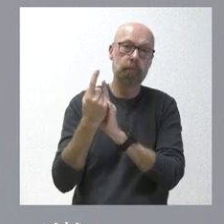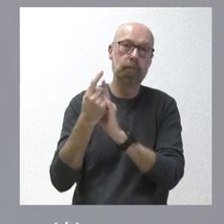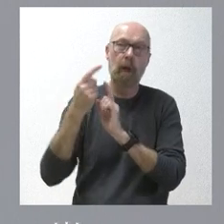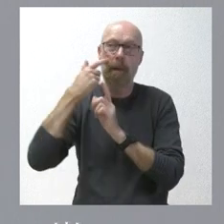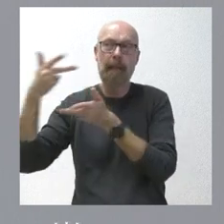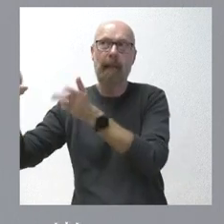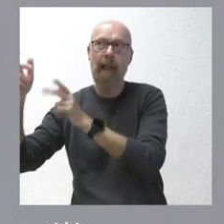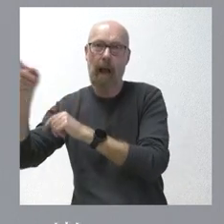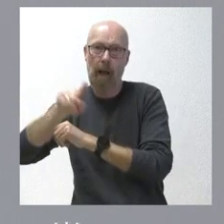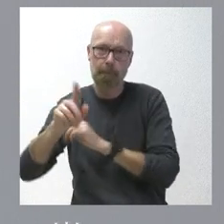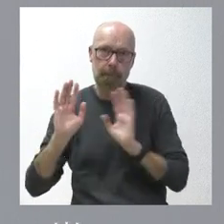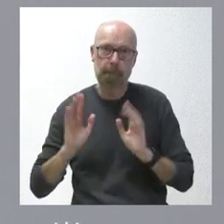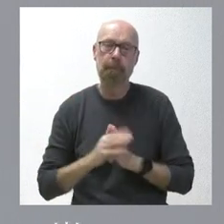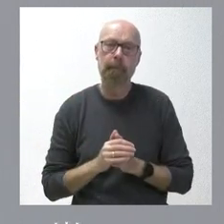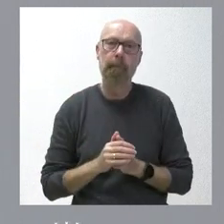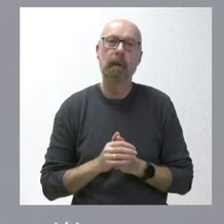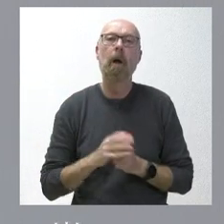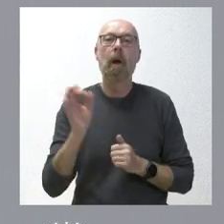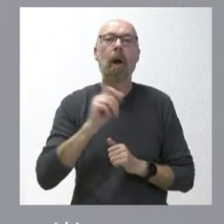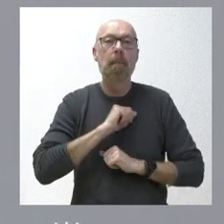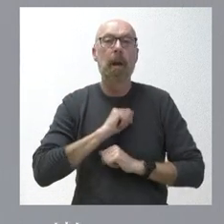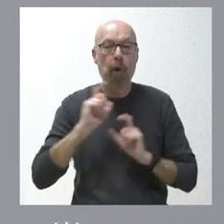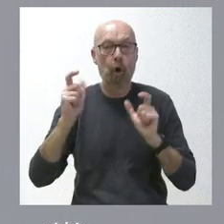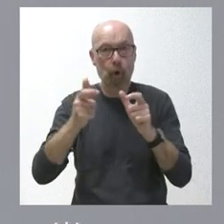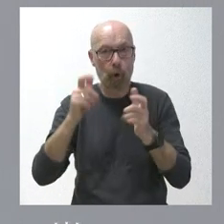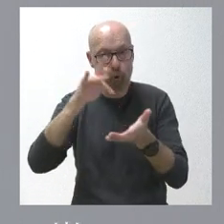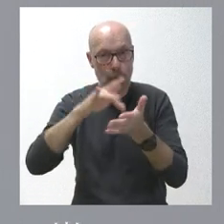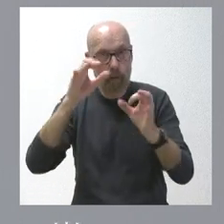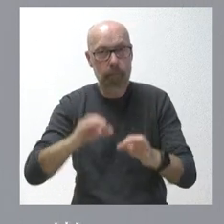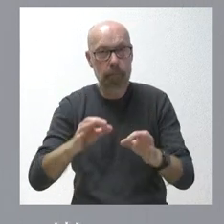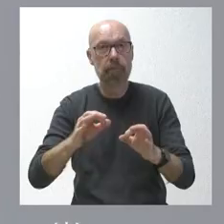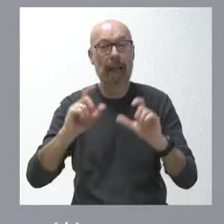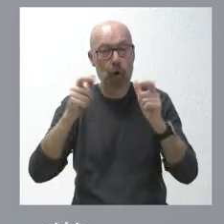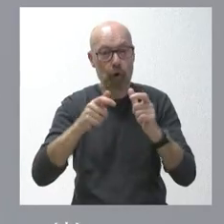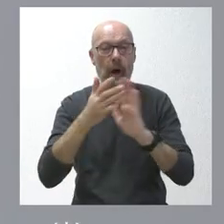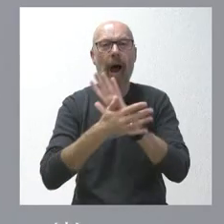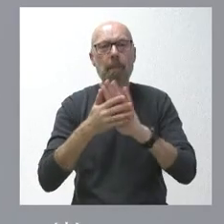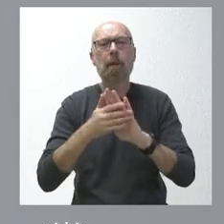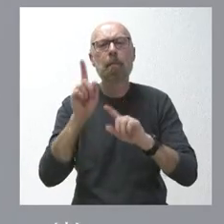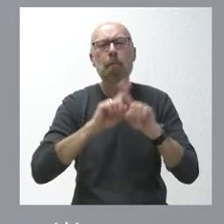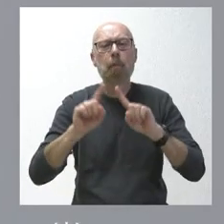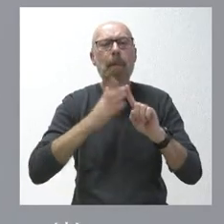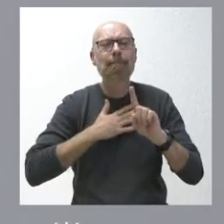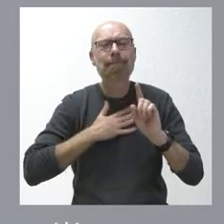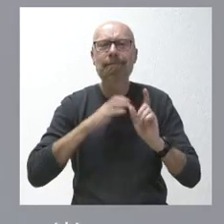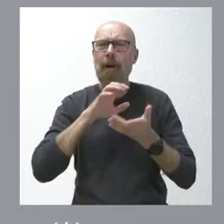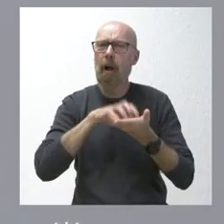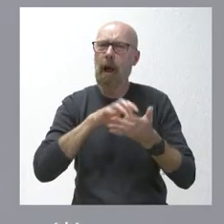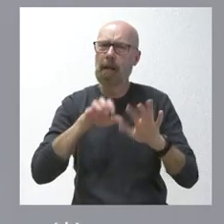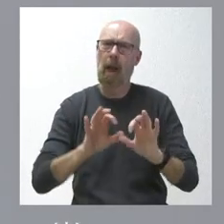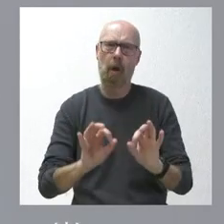esperemos que puedan tener esa reunión y esperemos que en esa reunión hablemos de los problemas propios de nuestra comunidad autónoma, así que tenga que venir nadie